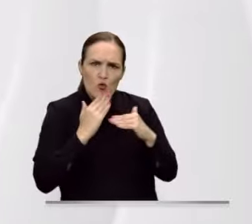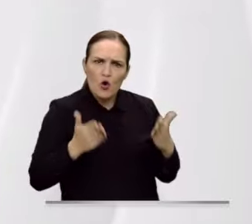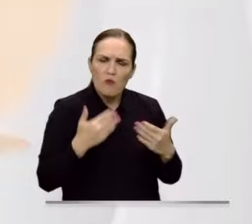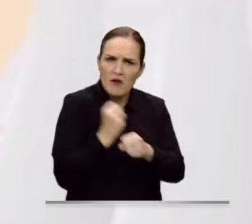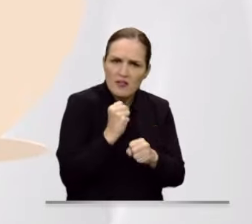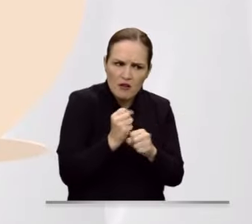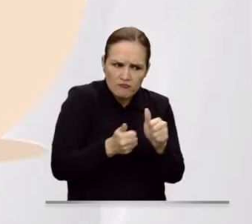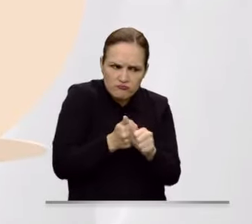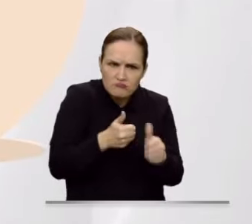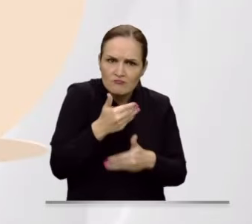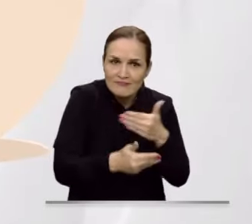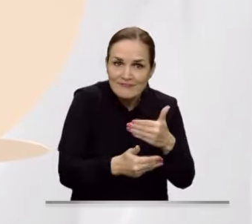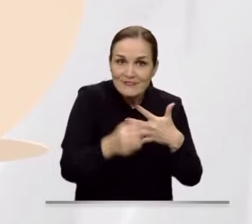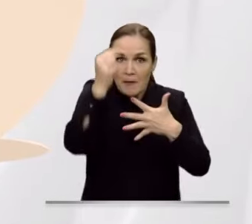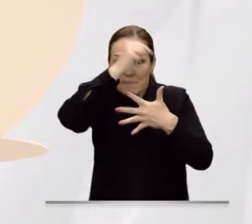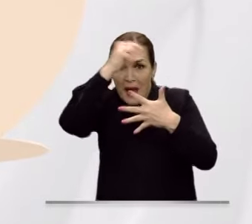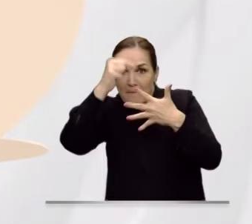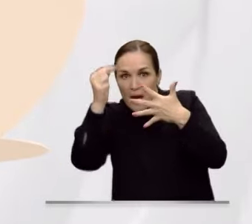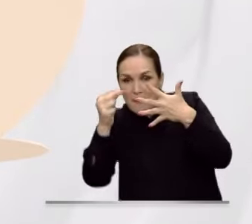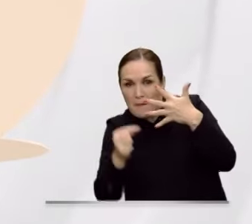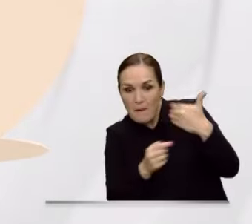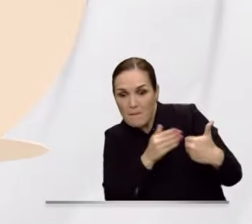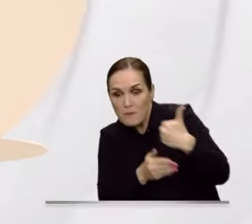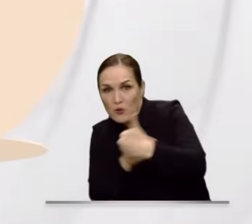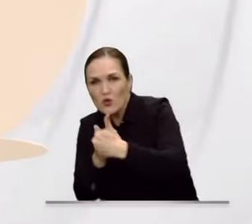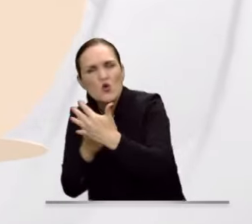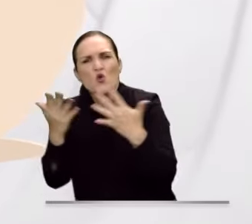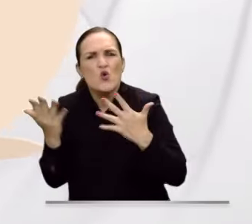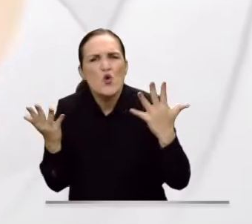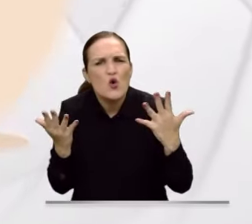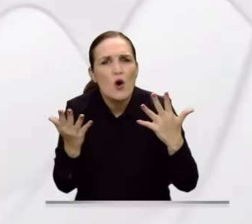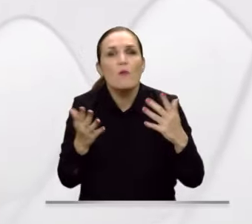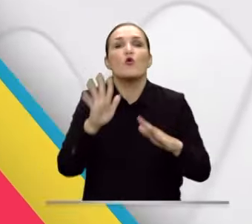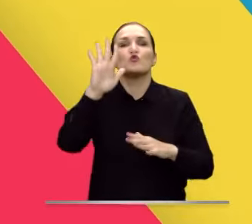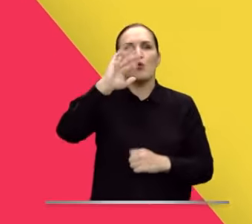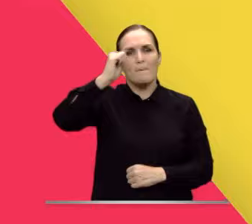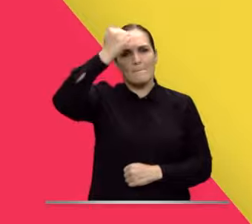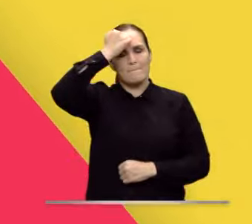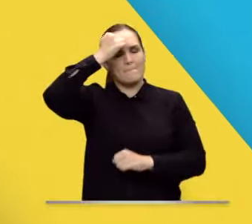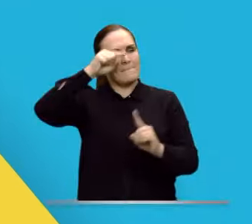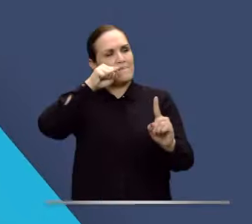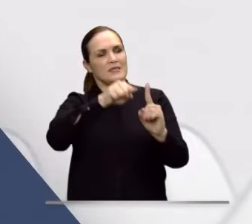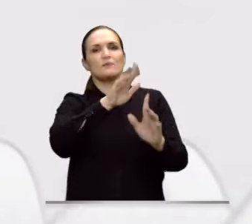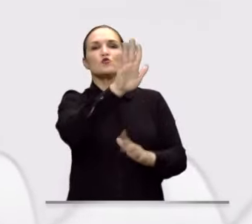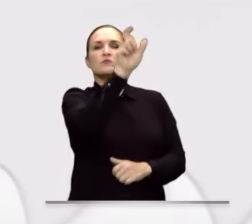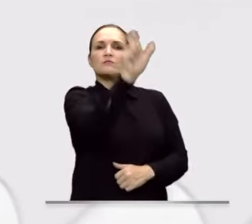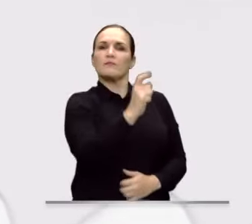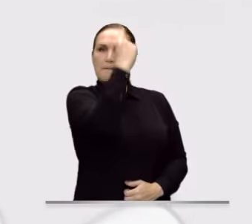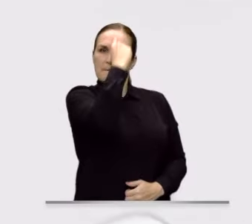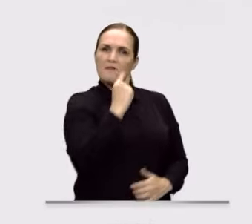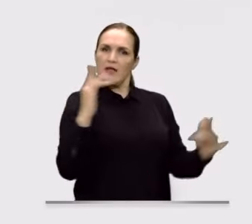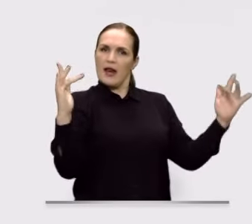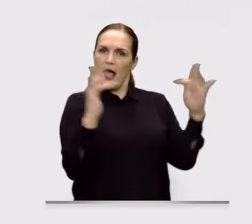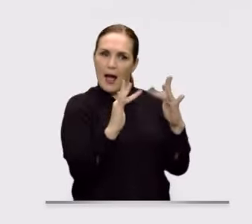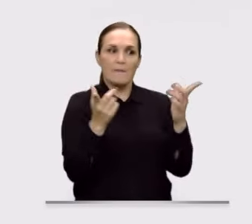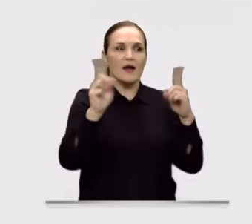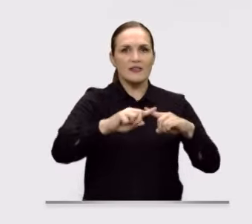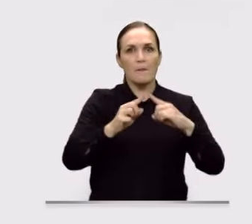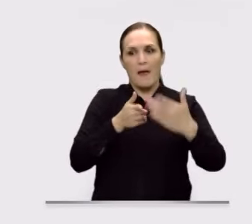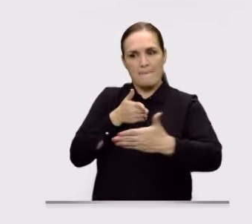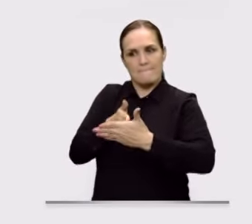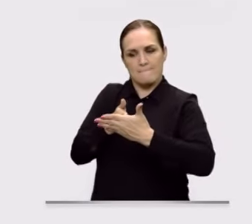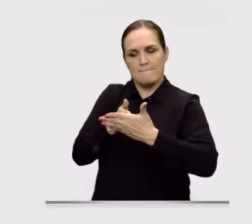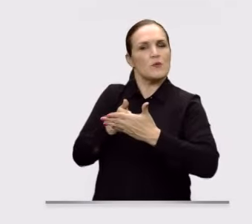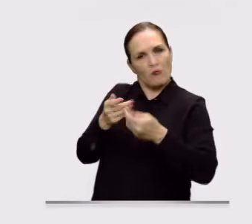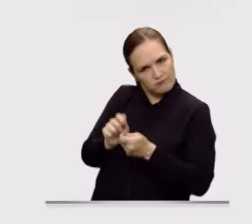retiro. Aquí se lleva a cabo una evaluación del desempeño profesional y desvinculación asistida. Los anteriores pasos se deben realizar teniendo en cuenta el principio